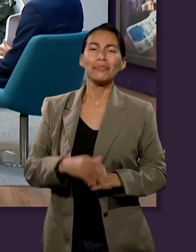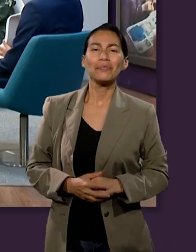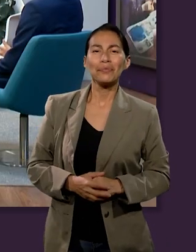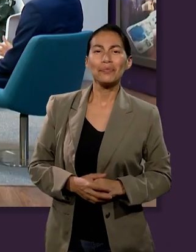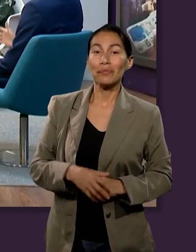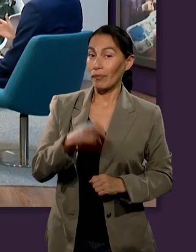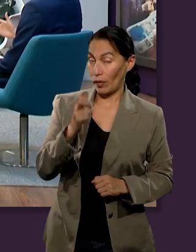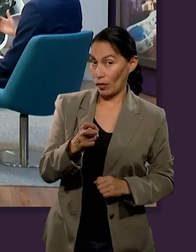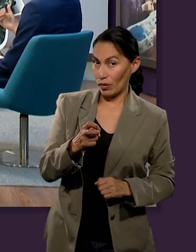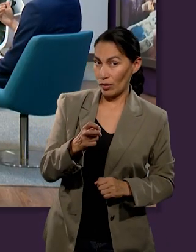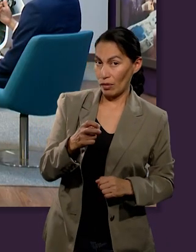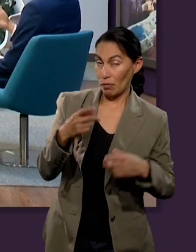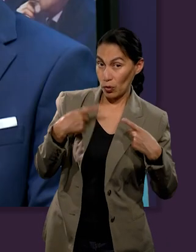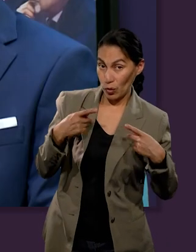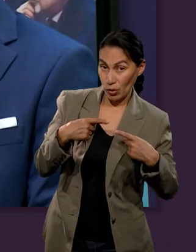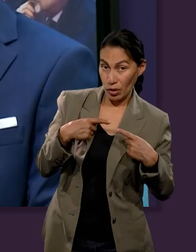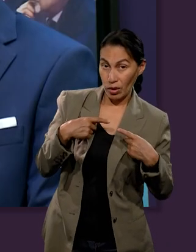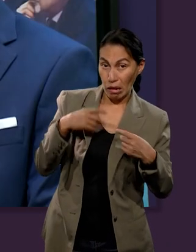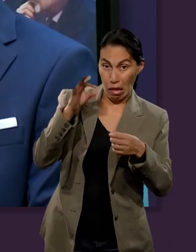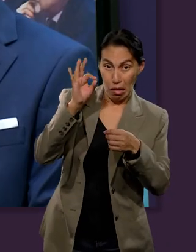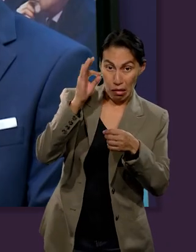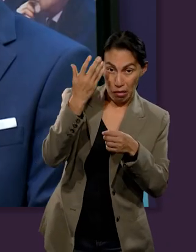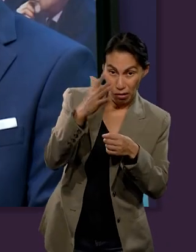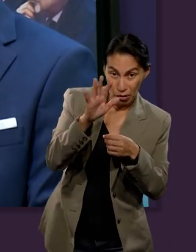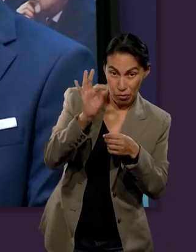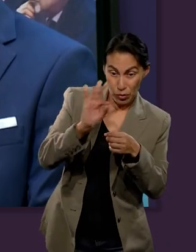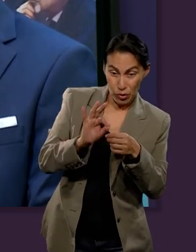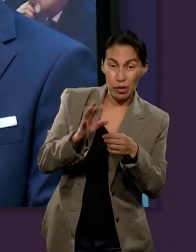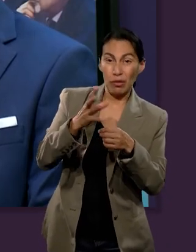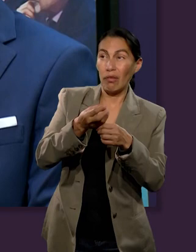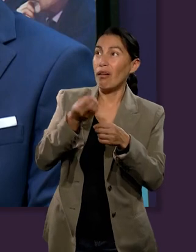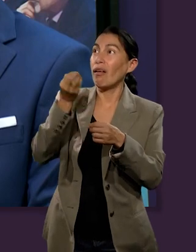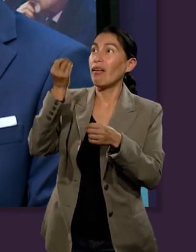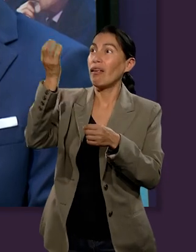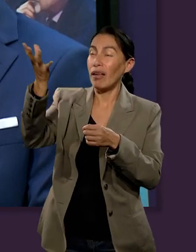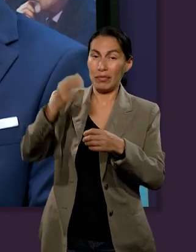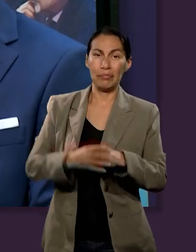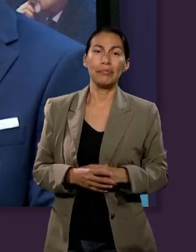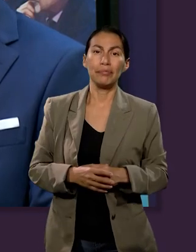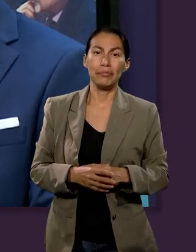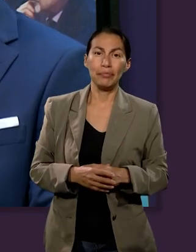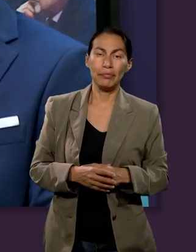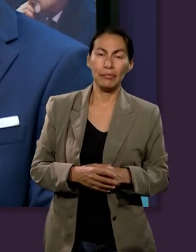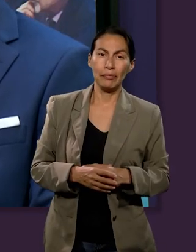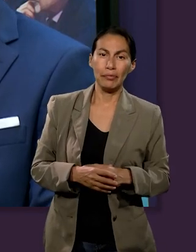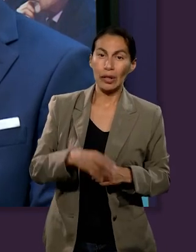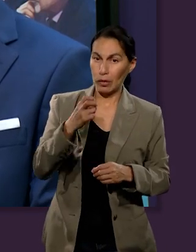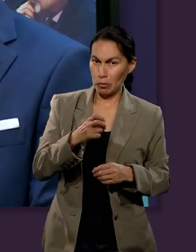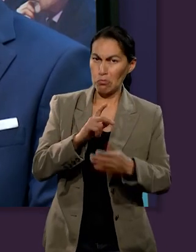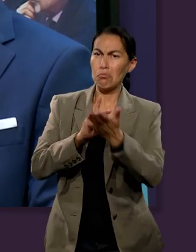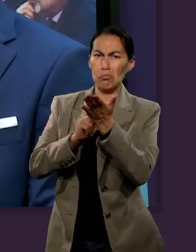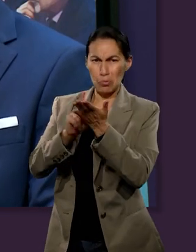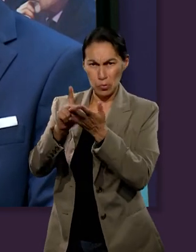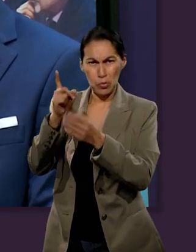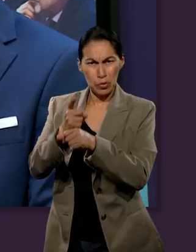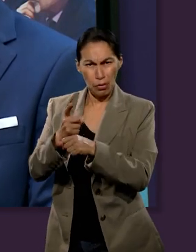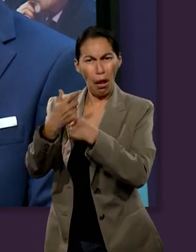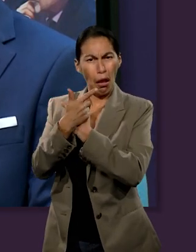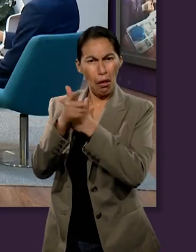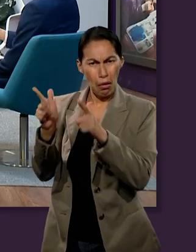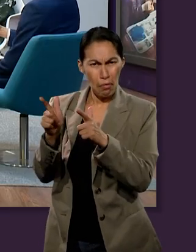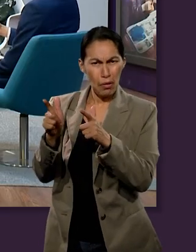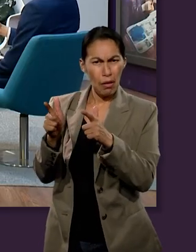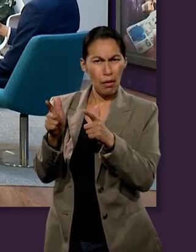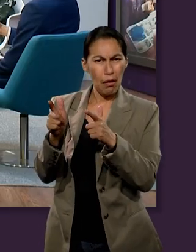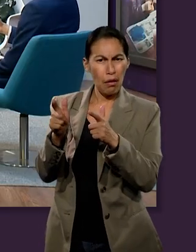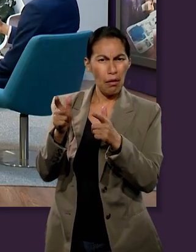Dios, que es lo que veíamos hace unos momentos, la cuestión de la fe también. Entonces, cuando uno diezma por alegría, por voluntad